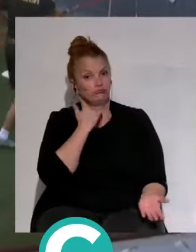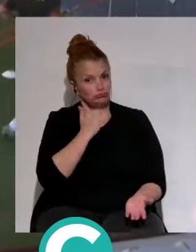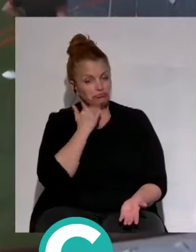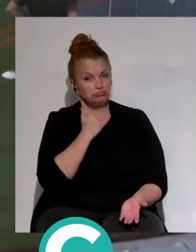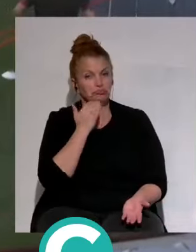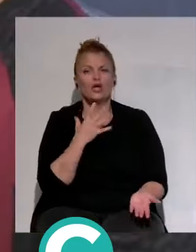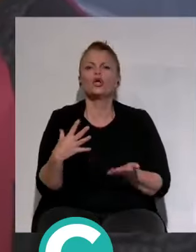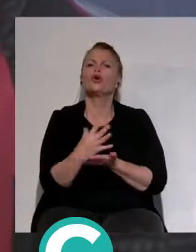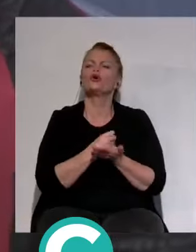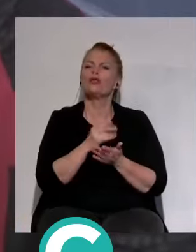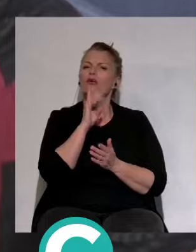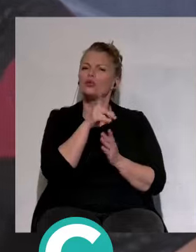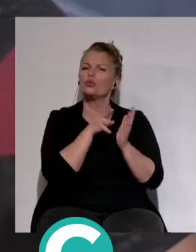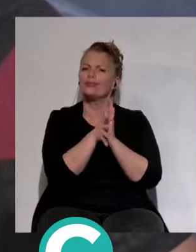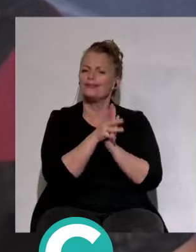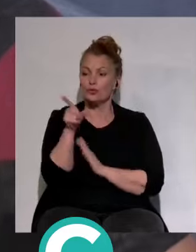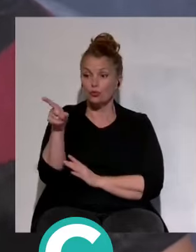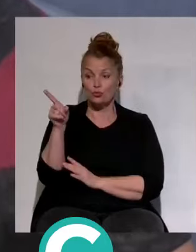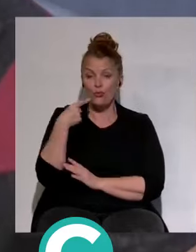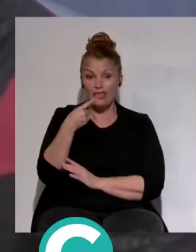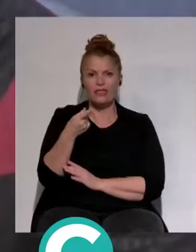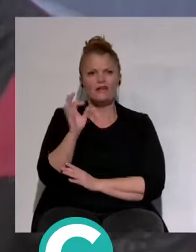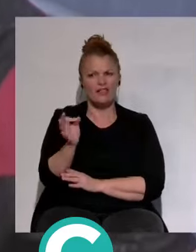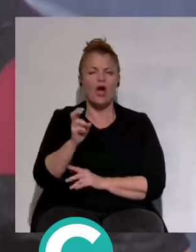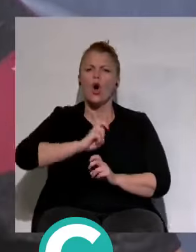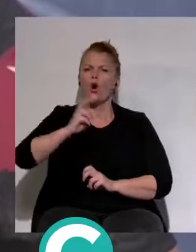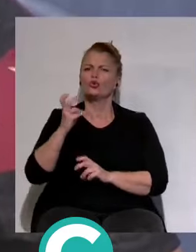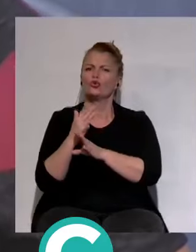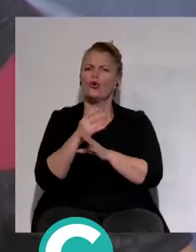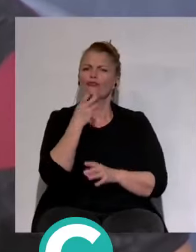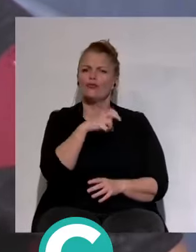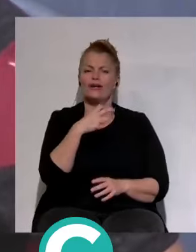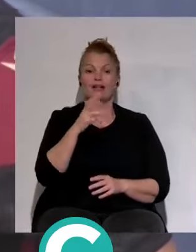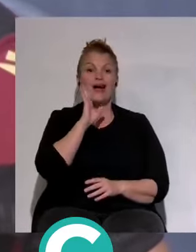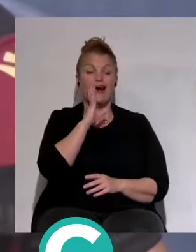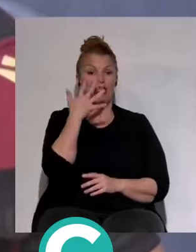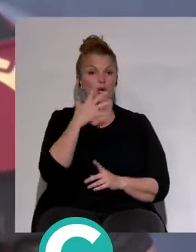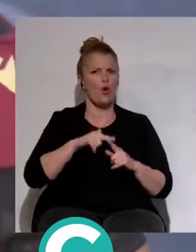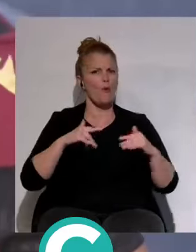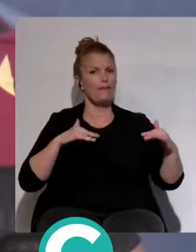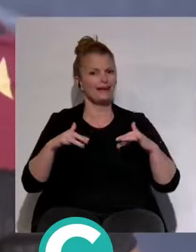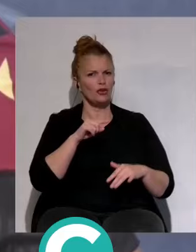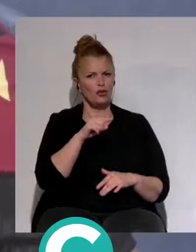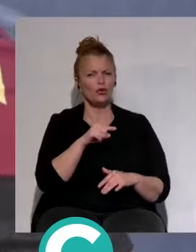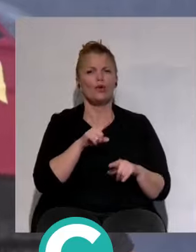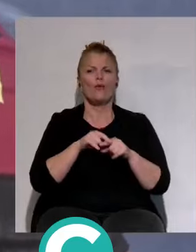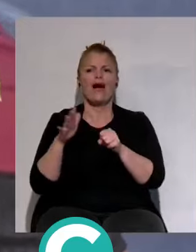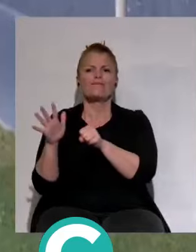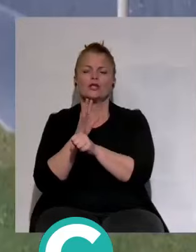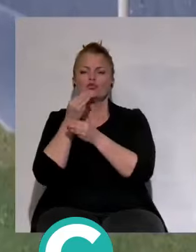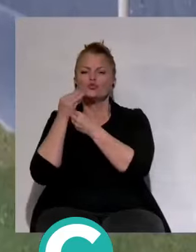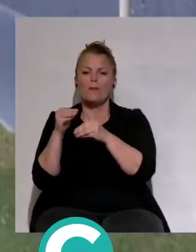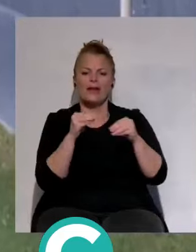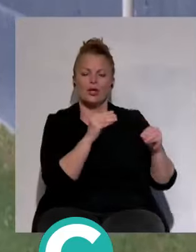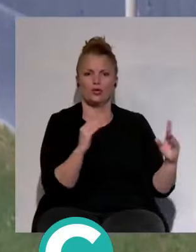O sea, todo lo que tú dices es verdad. Pero hubo otros futbolistas que en esos cinco partidos pues suplieron a los que no